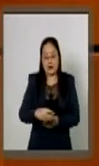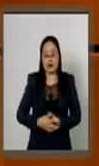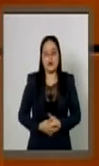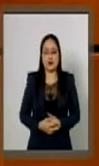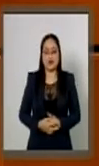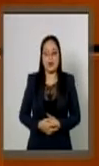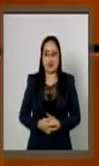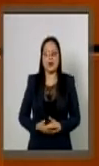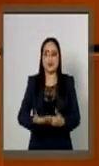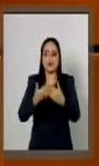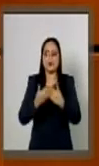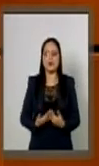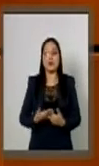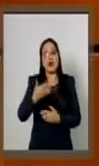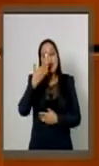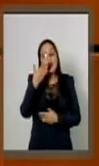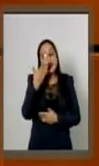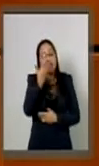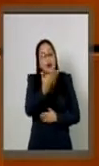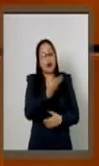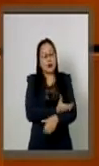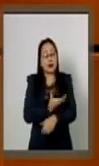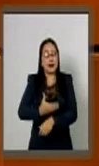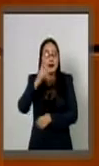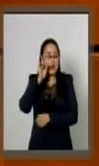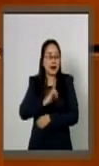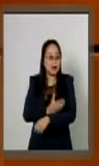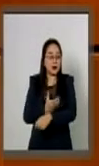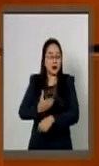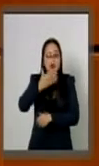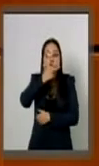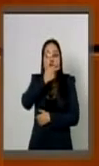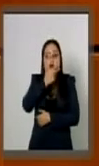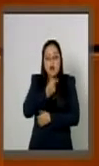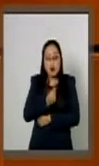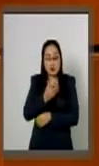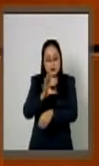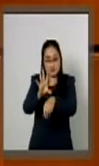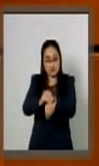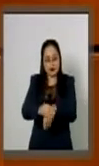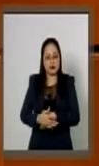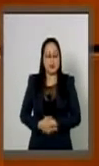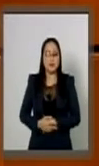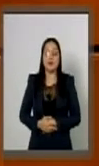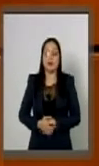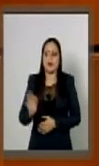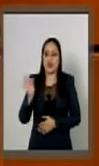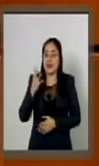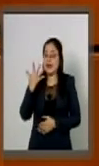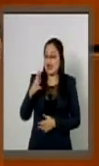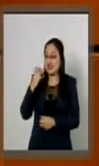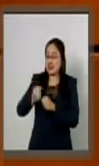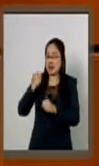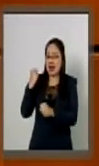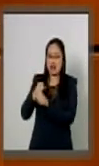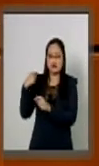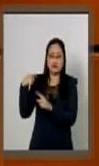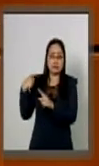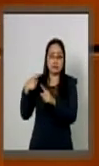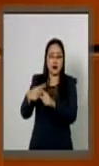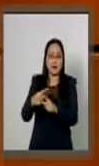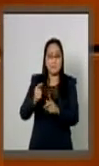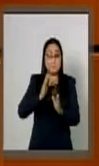Con su permiso, compañeras y compañeros. Durante la última década, nuestras Fuerzas